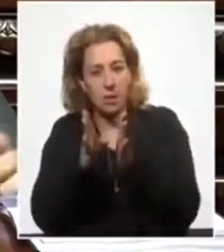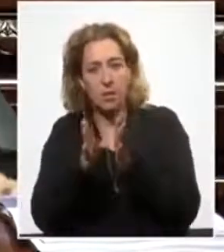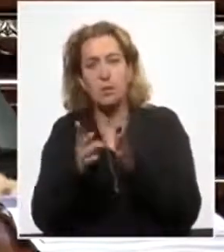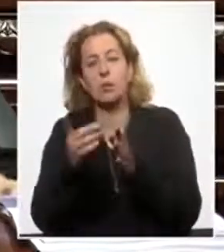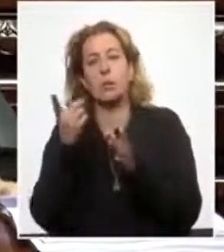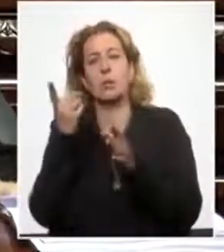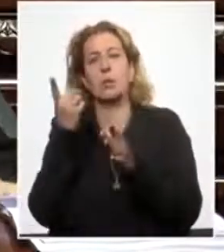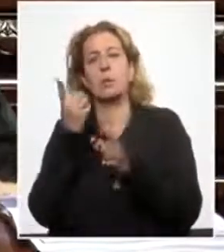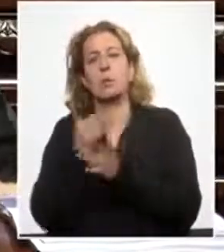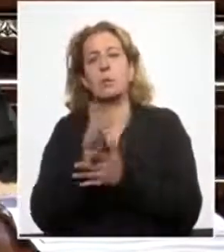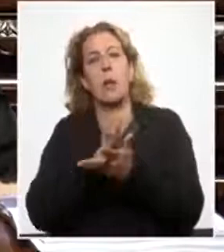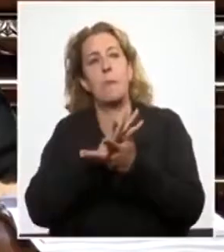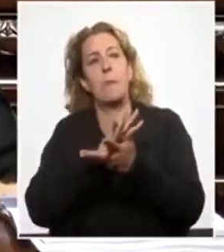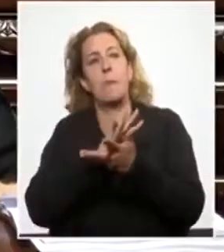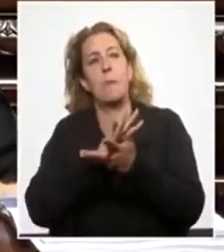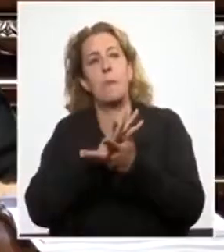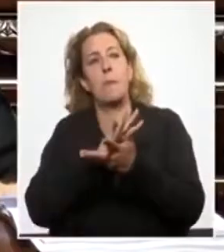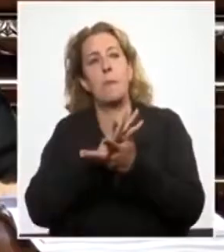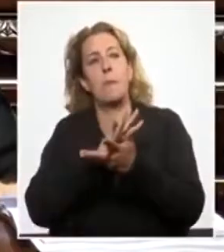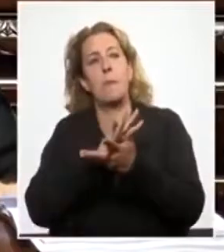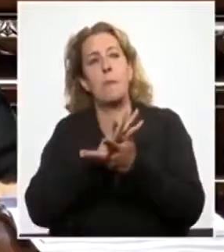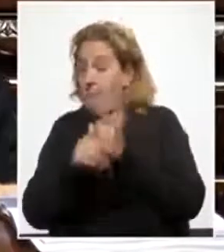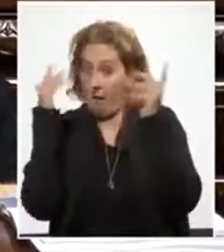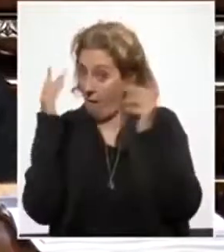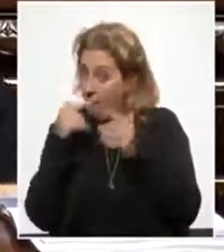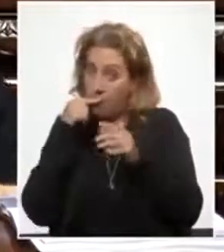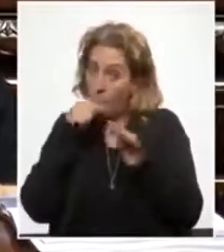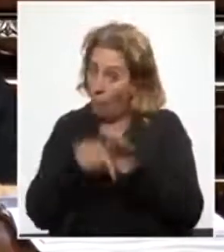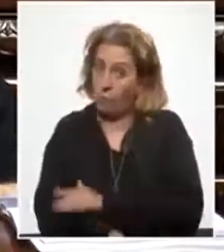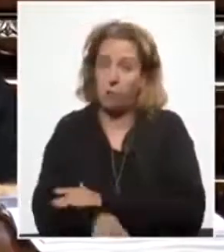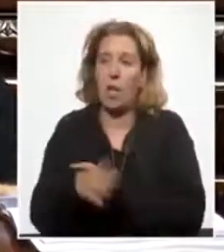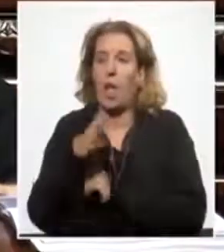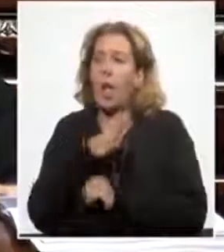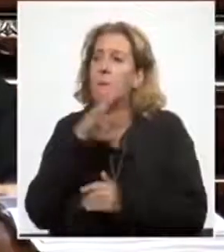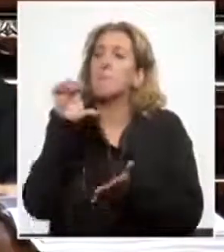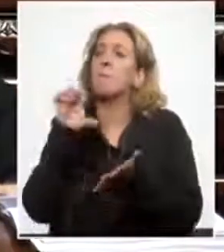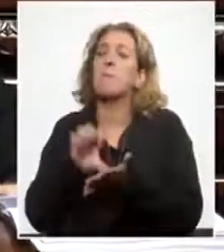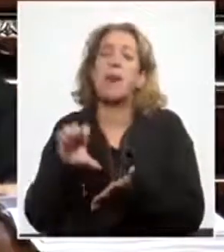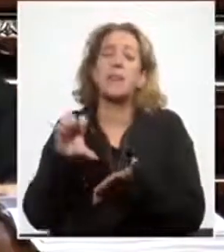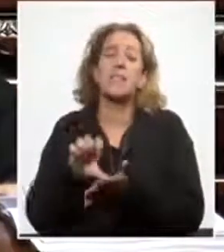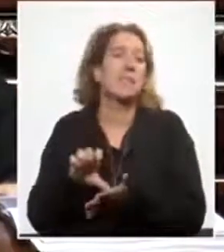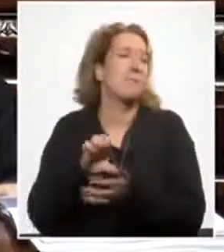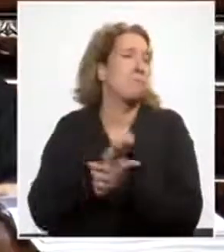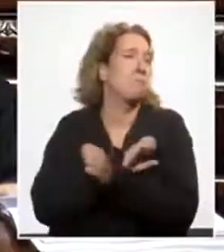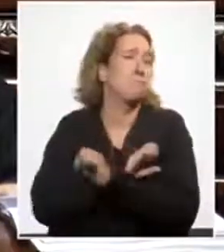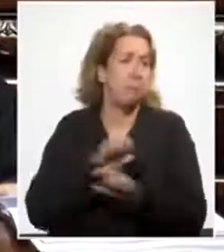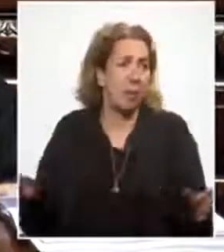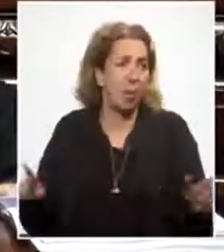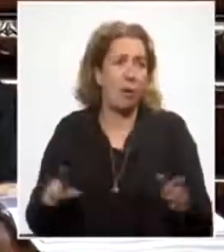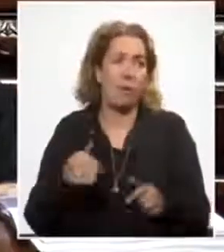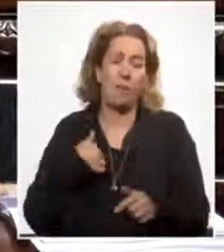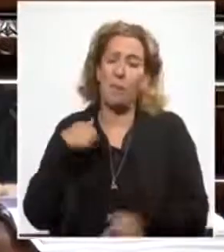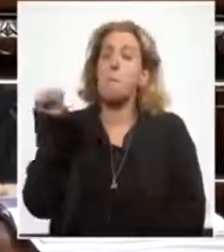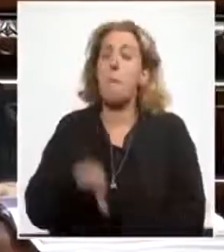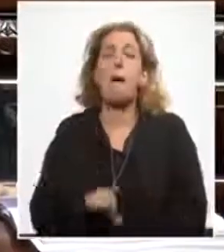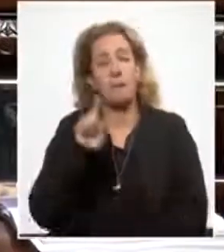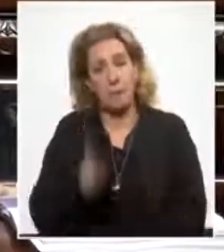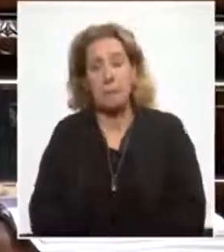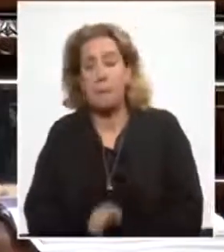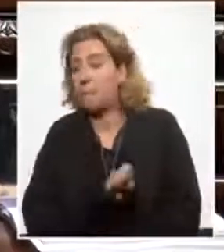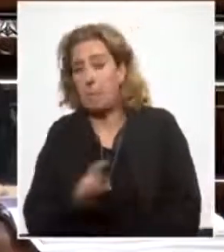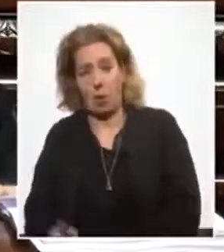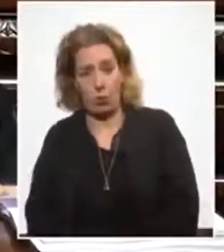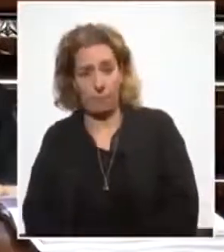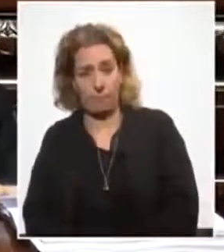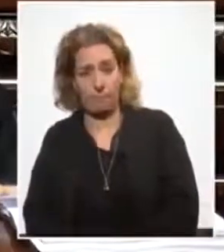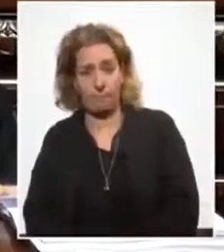que vamos a una medida que no es de las más graves. Hay países que tomaron medidas mucho más graves y les fue mal también, les fue peor.